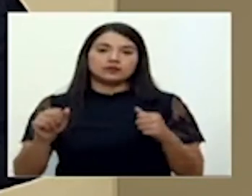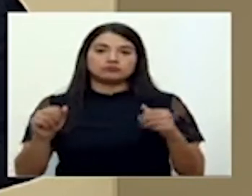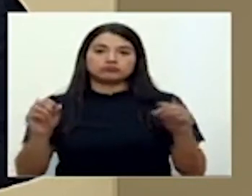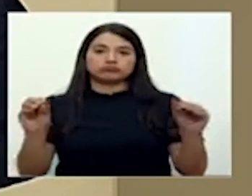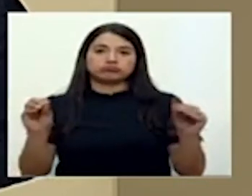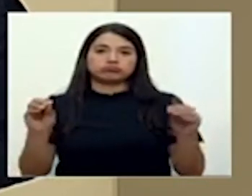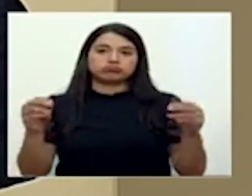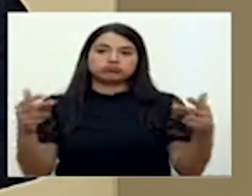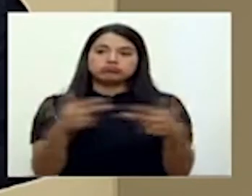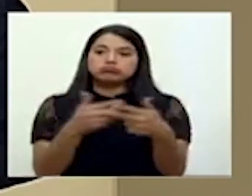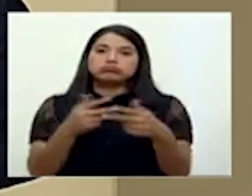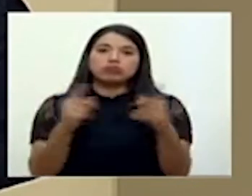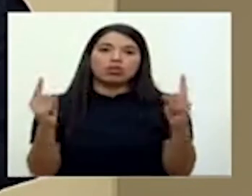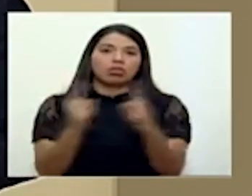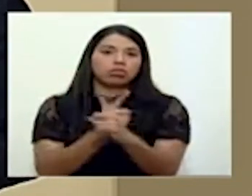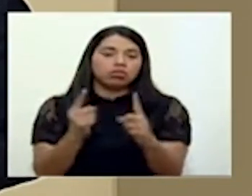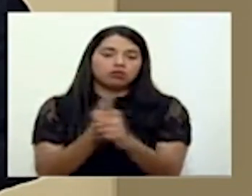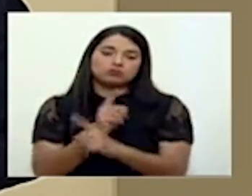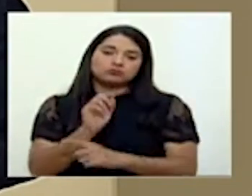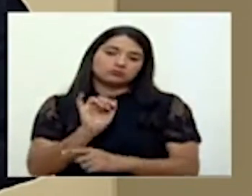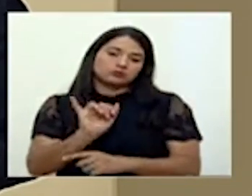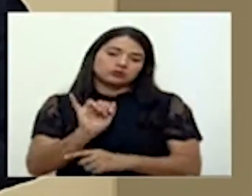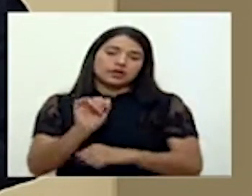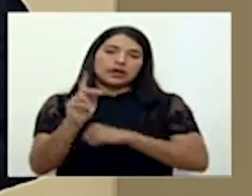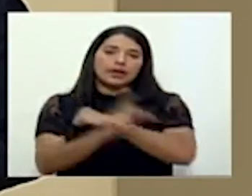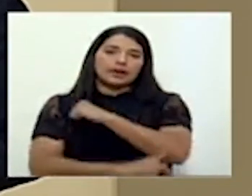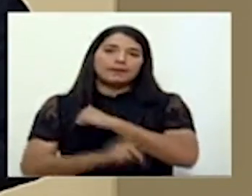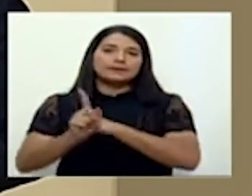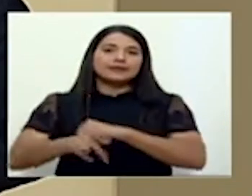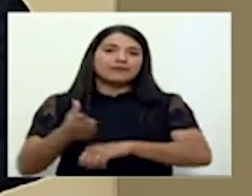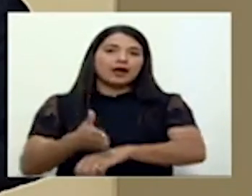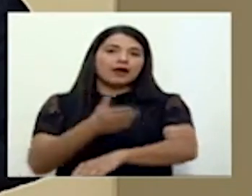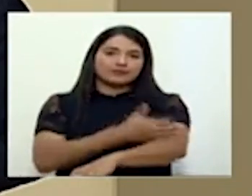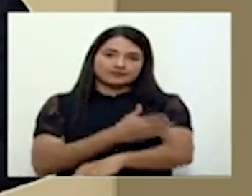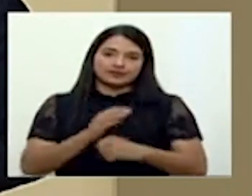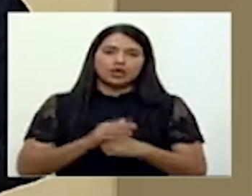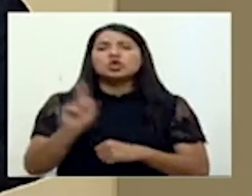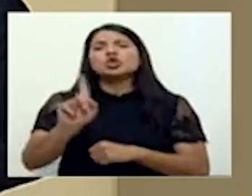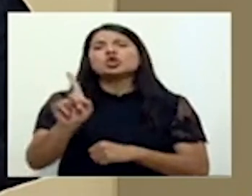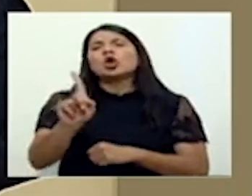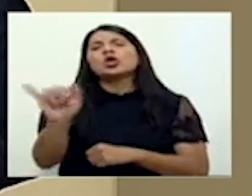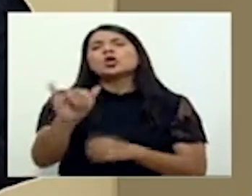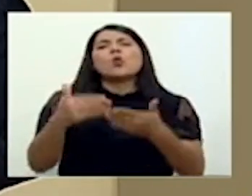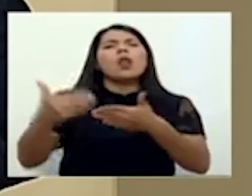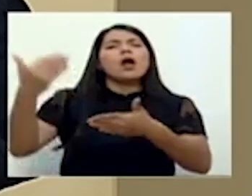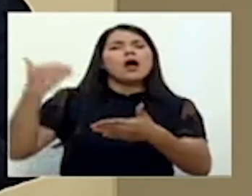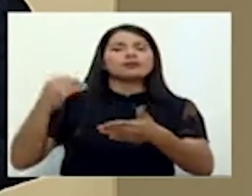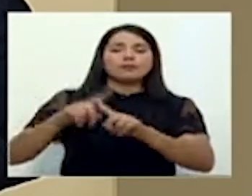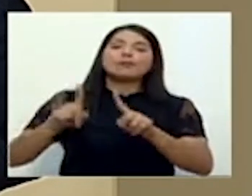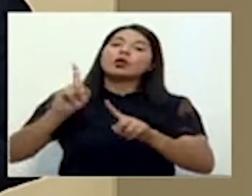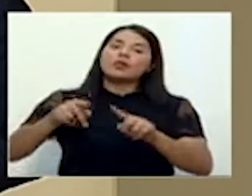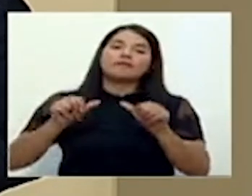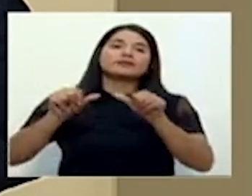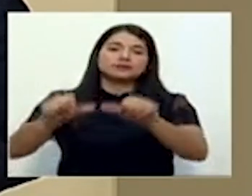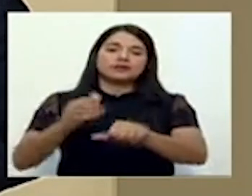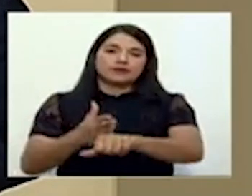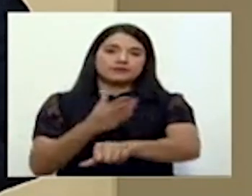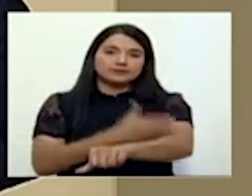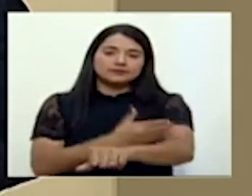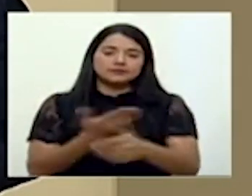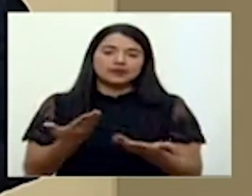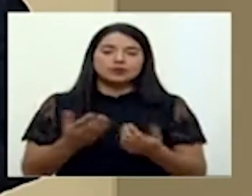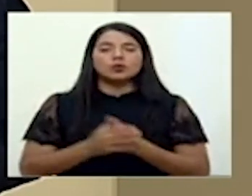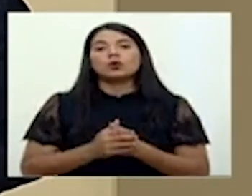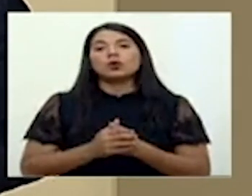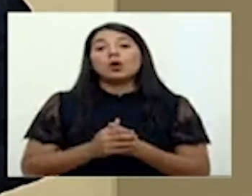también tiene que seguir avanzando. No al mismo ritmo que avanzaba pre-COVID, pero tiene que seguir avanzando. Lo importante de la movilidad es que